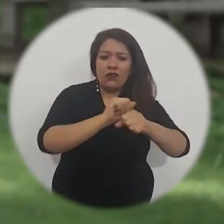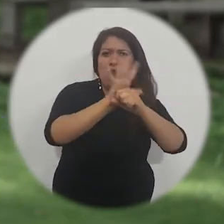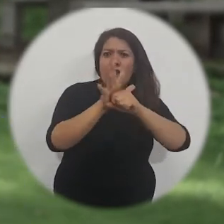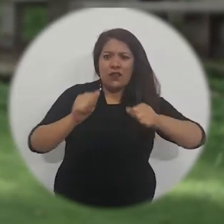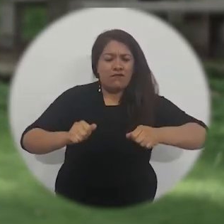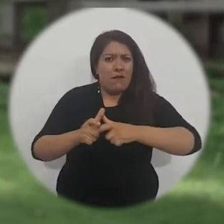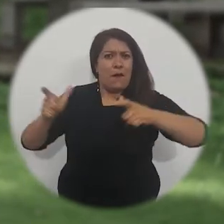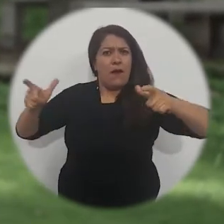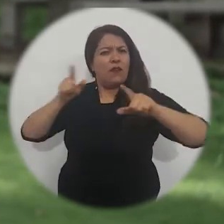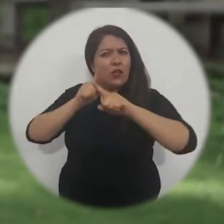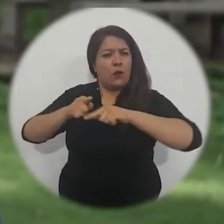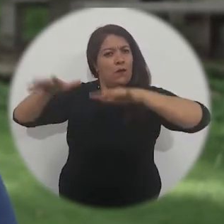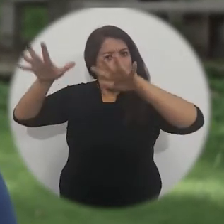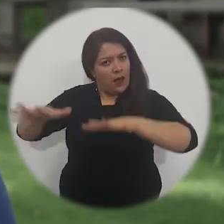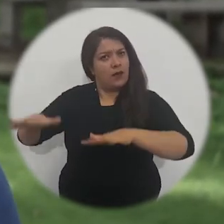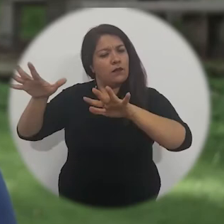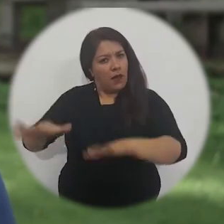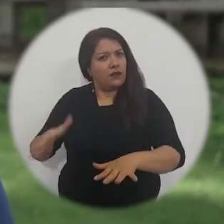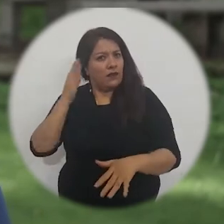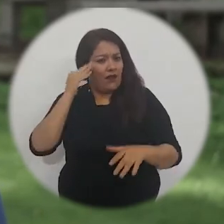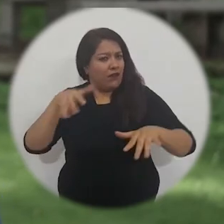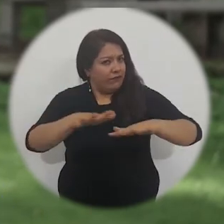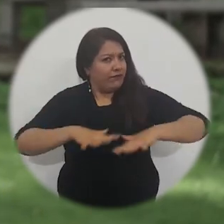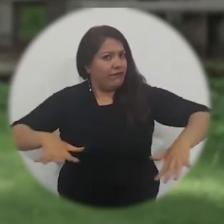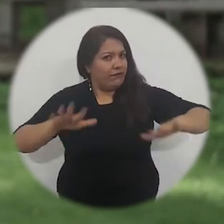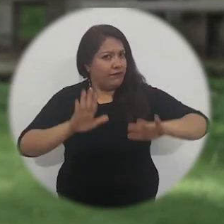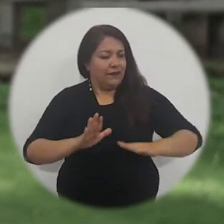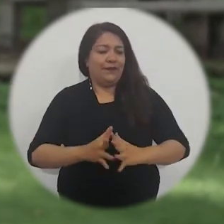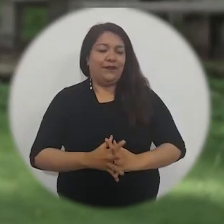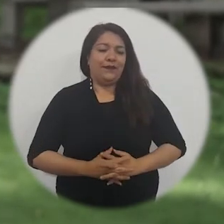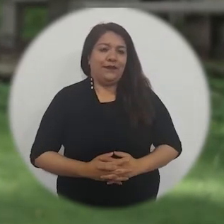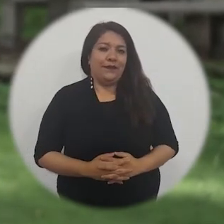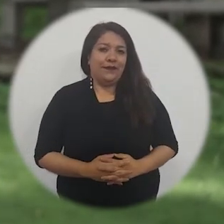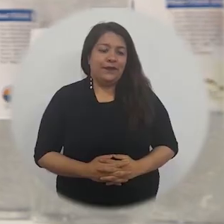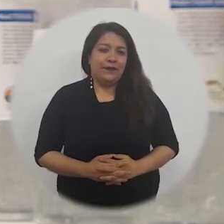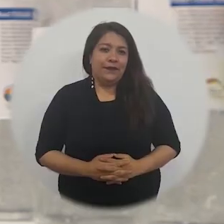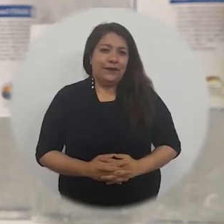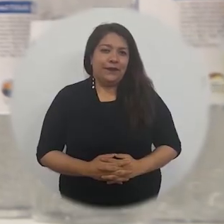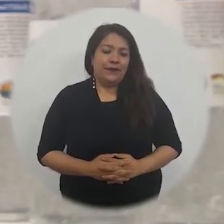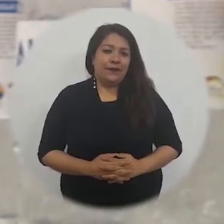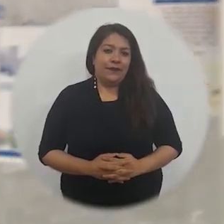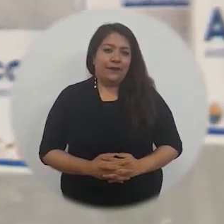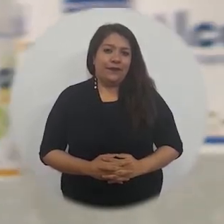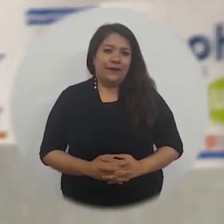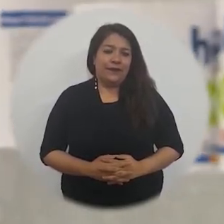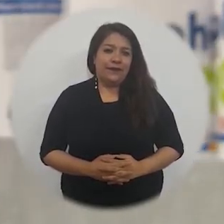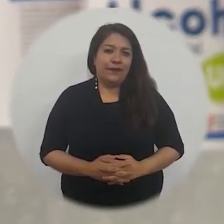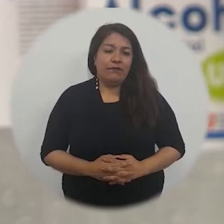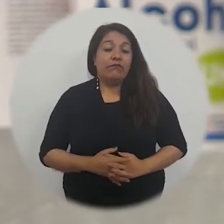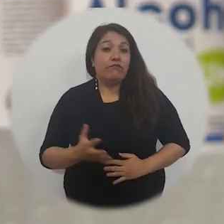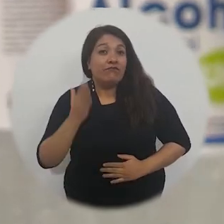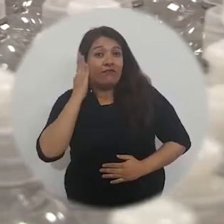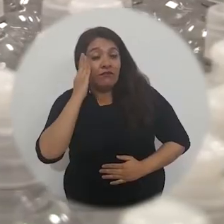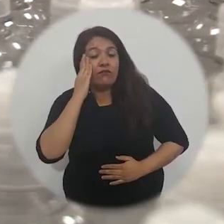Medicina. Diseñamos este proyecto con el afán de mitigar el impacto por el COVID-19 que estaba pasando en